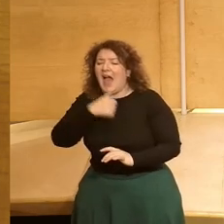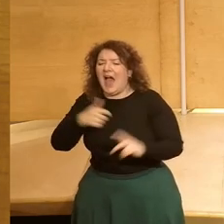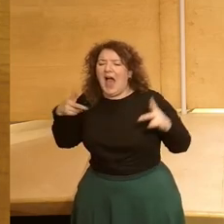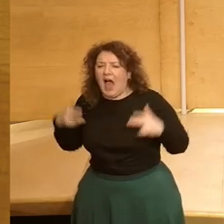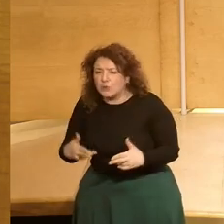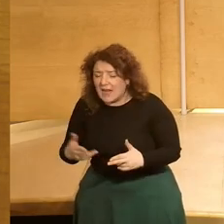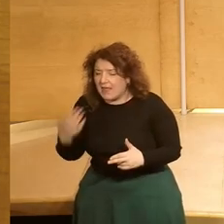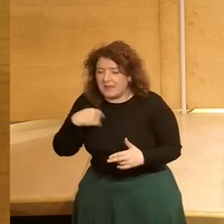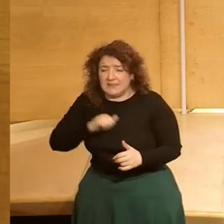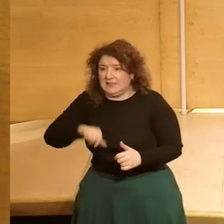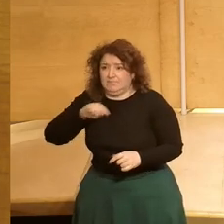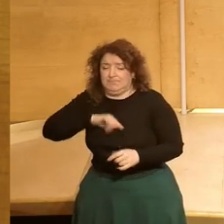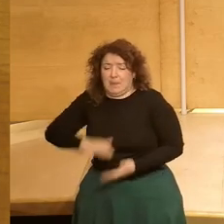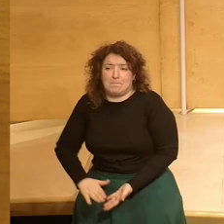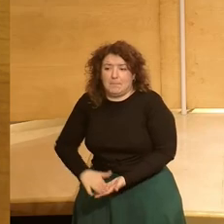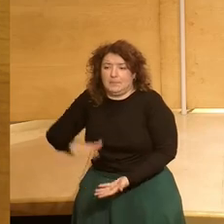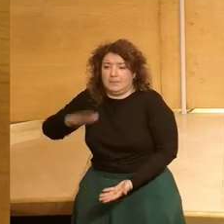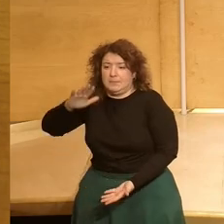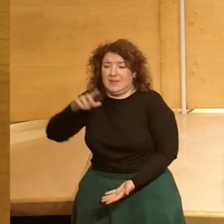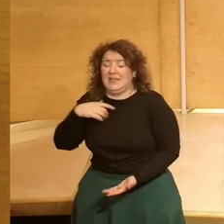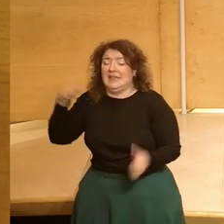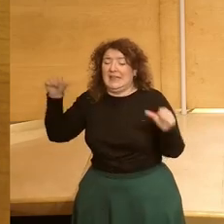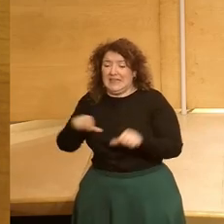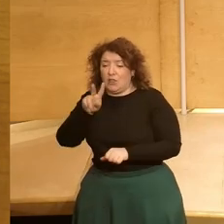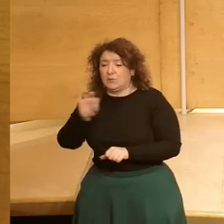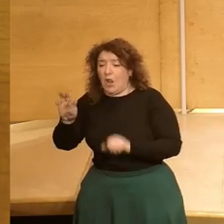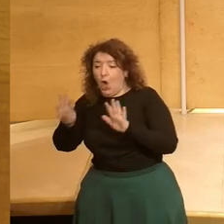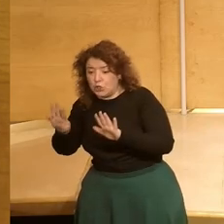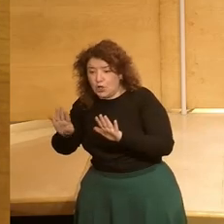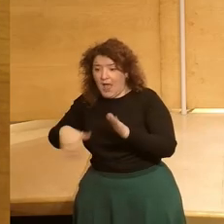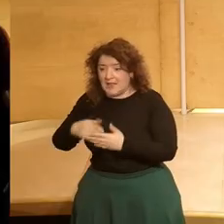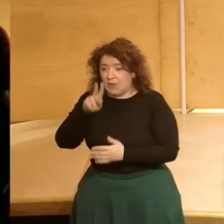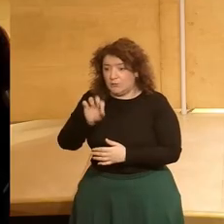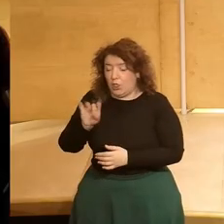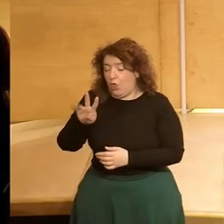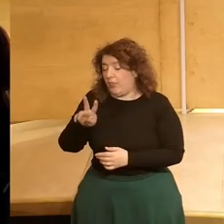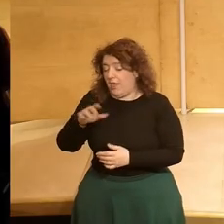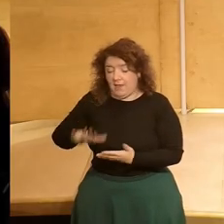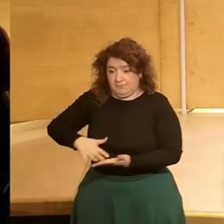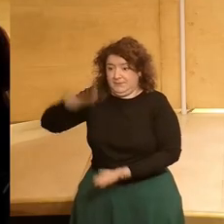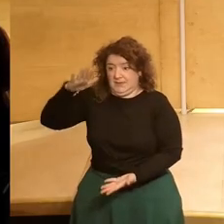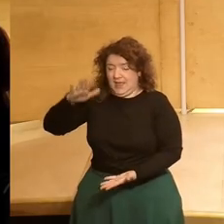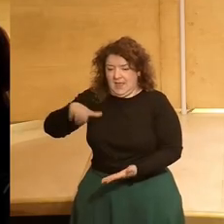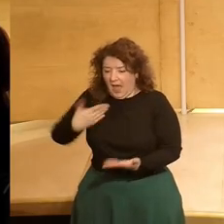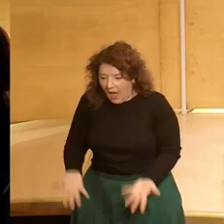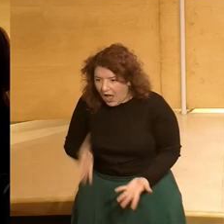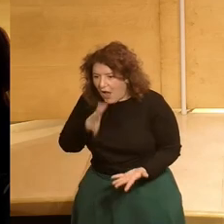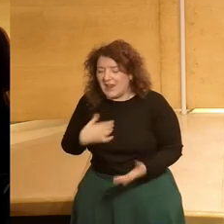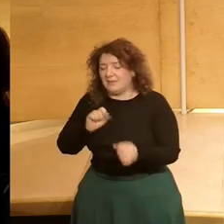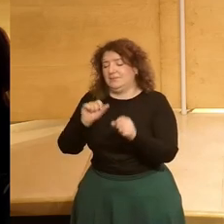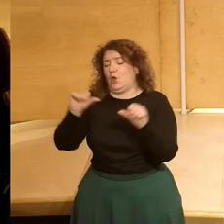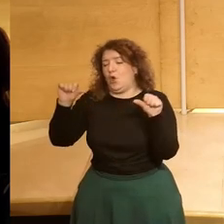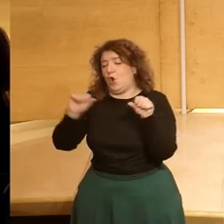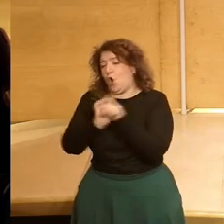pequeños y hemos pasado de la crisis del 2008 y de la del 2012 a la crisis del coronavirus. y como